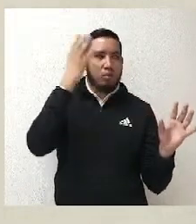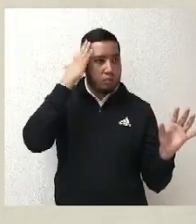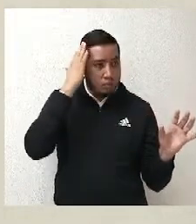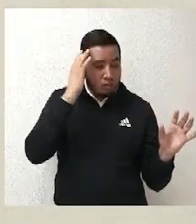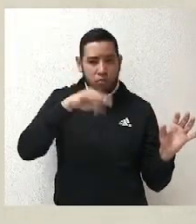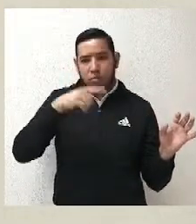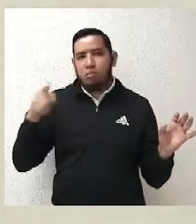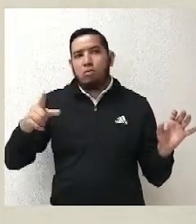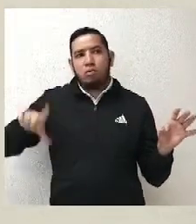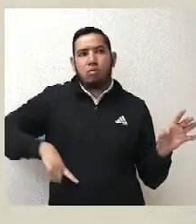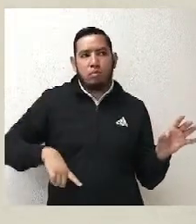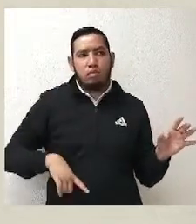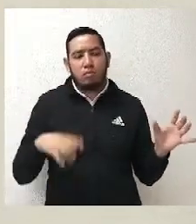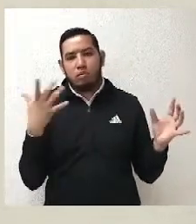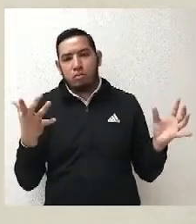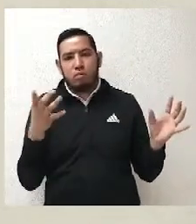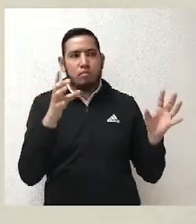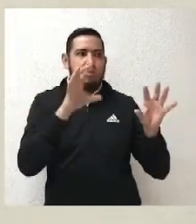entiendo que se graban,